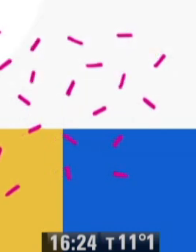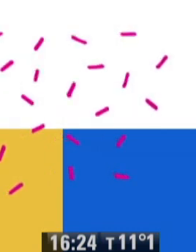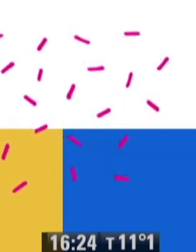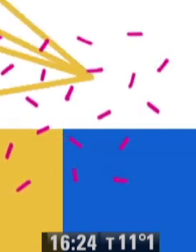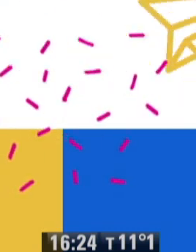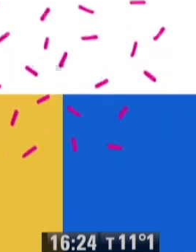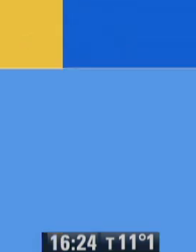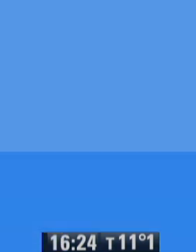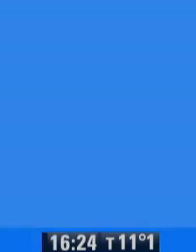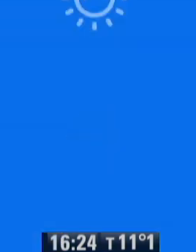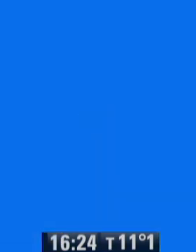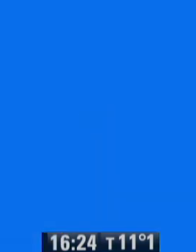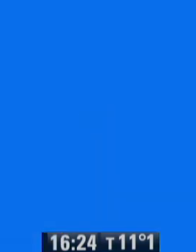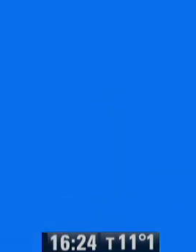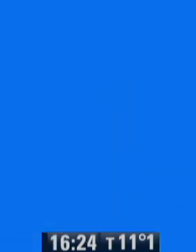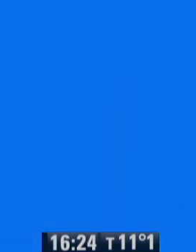No,